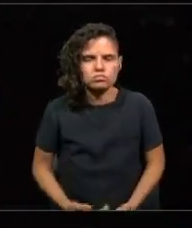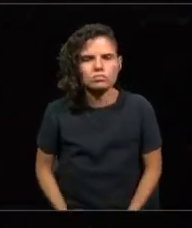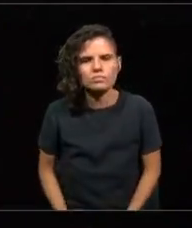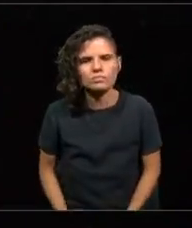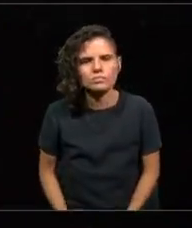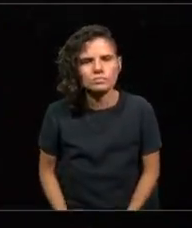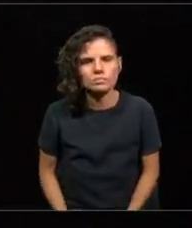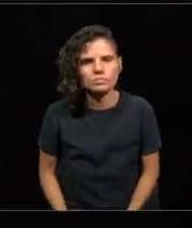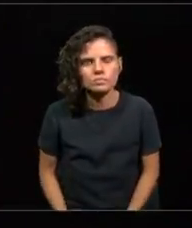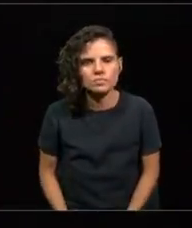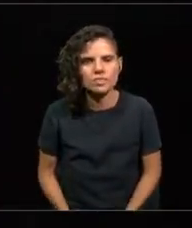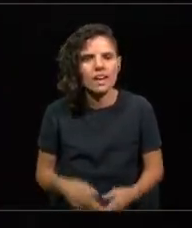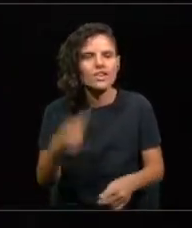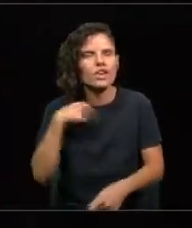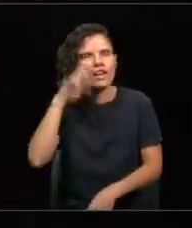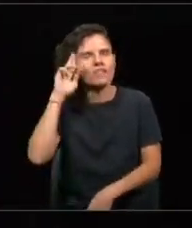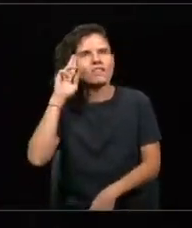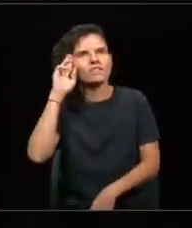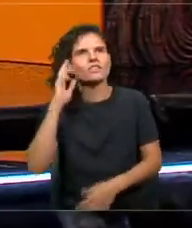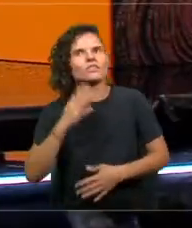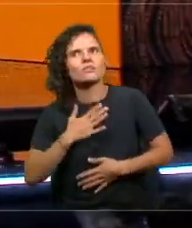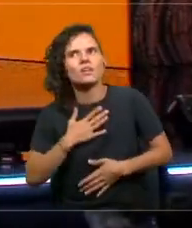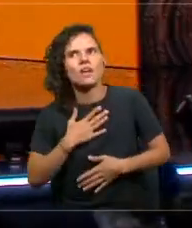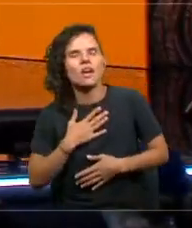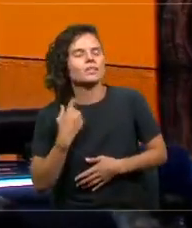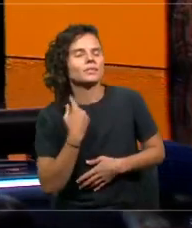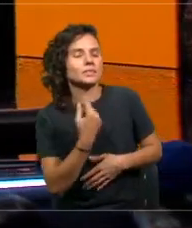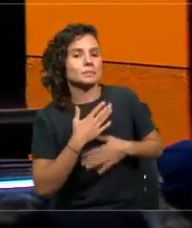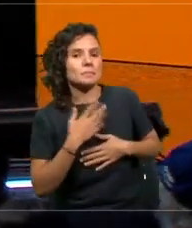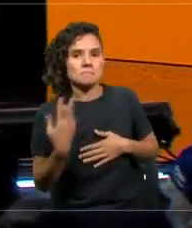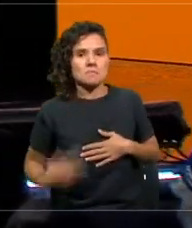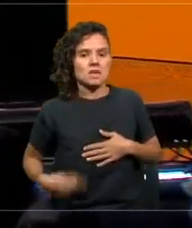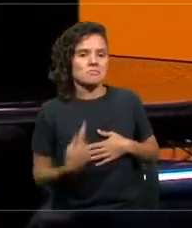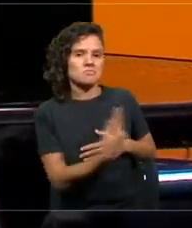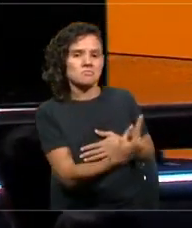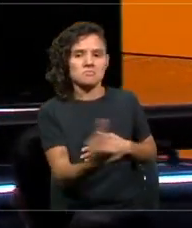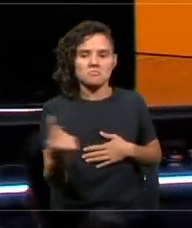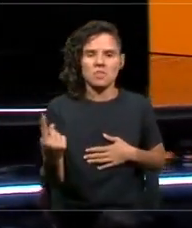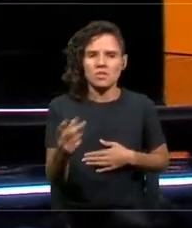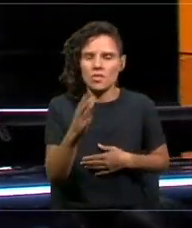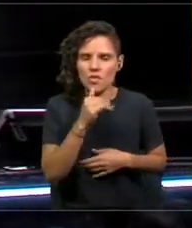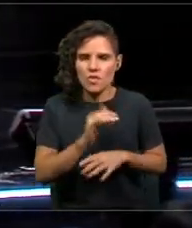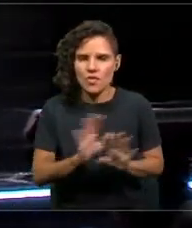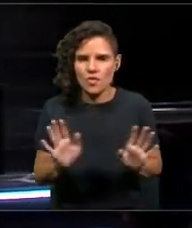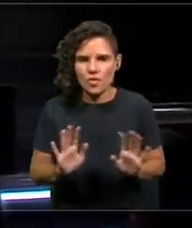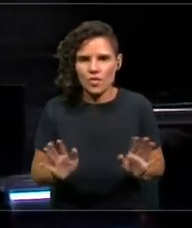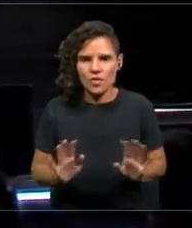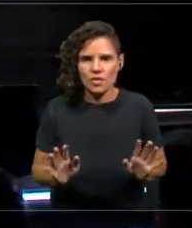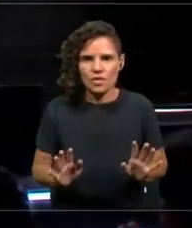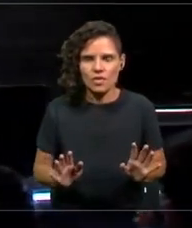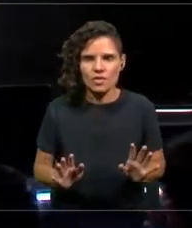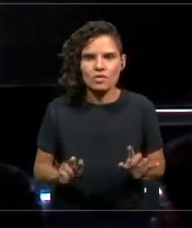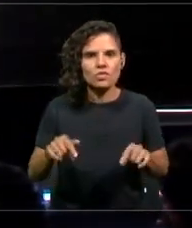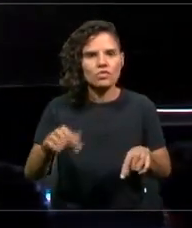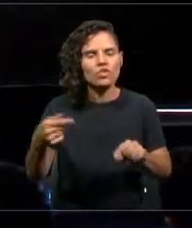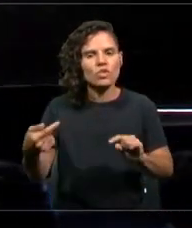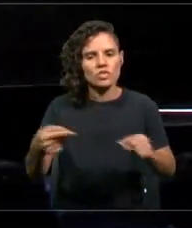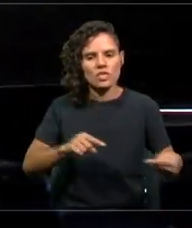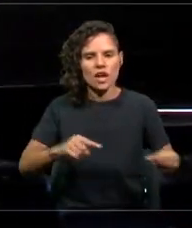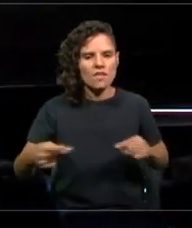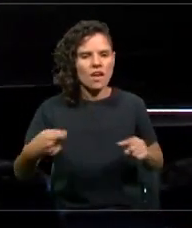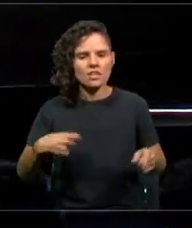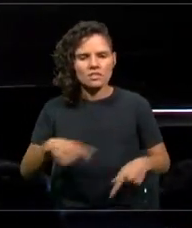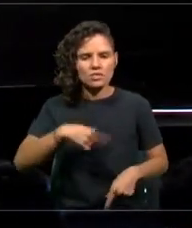Esto no es una reflexión que se le ocurra a ninguno de nosotros en particular, no teníamos ninguna panacea acá, nos hacemos cargo de un debate que